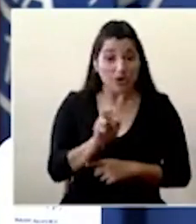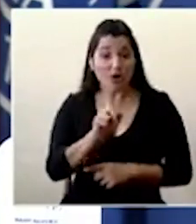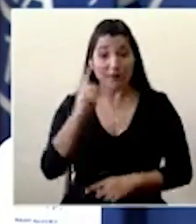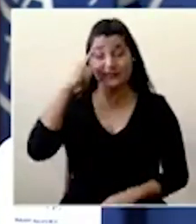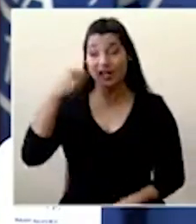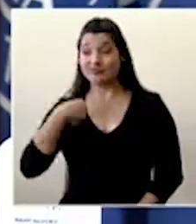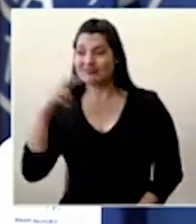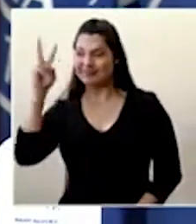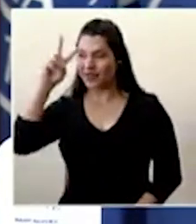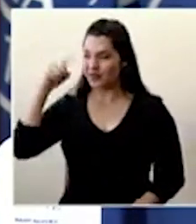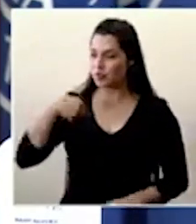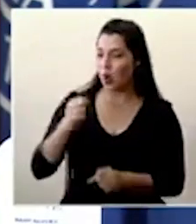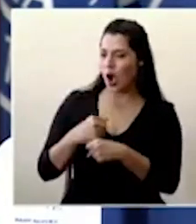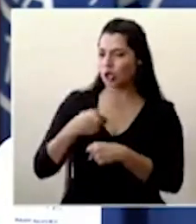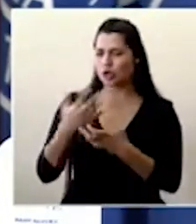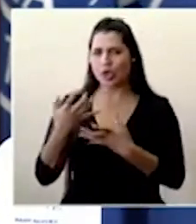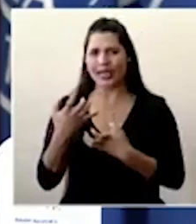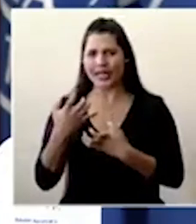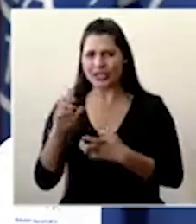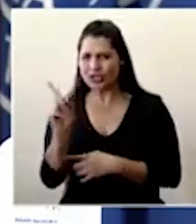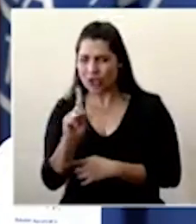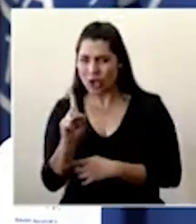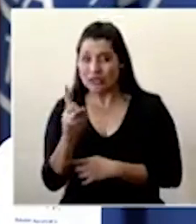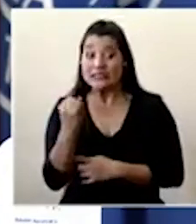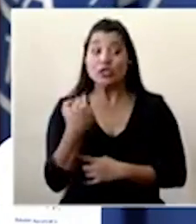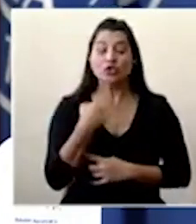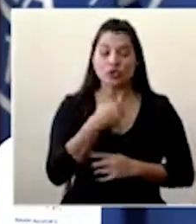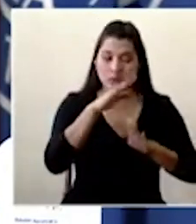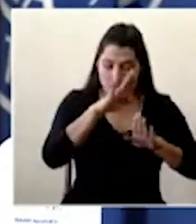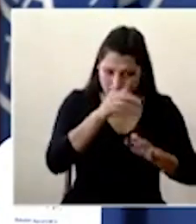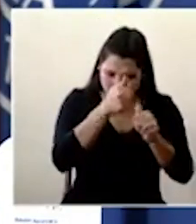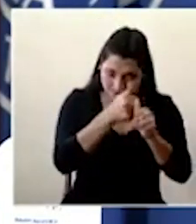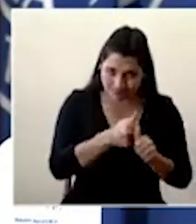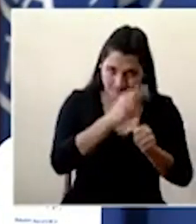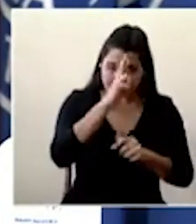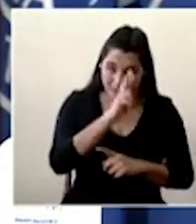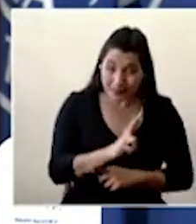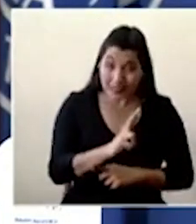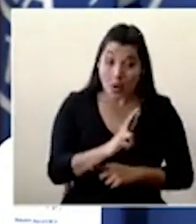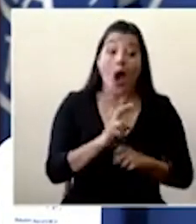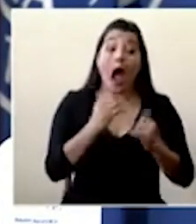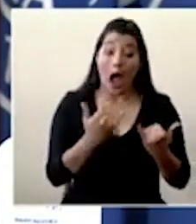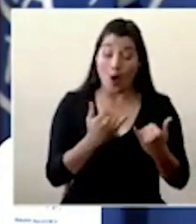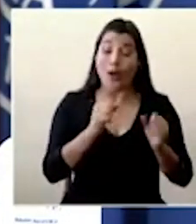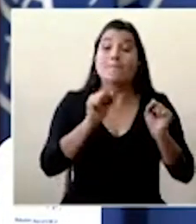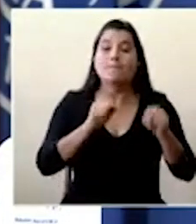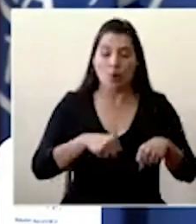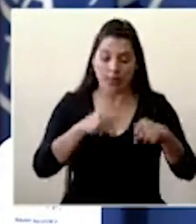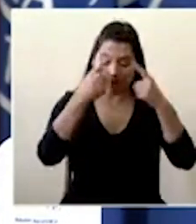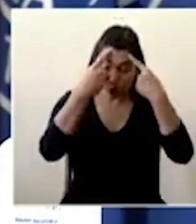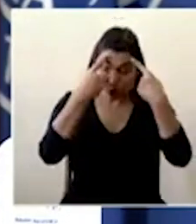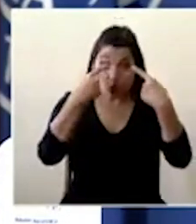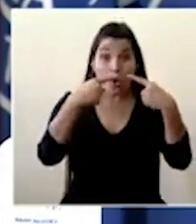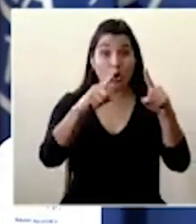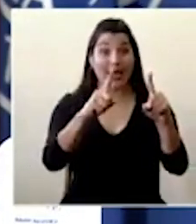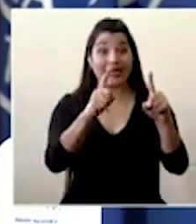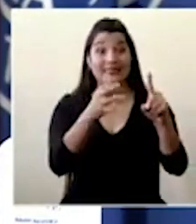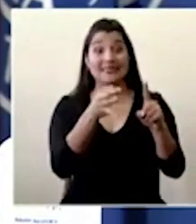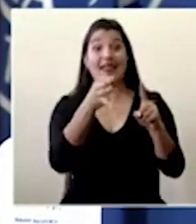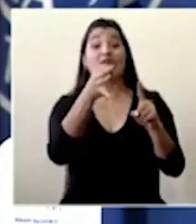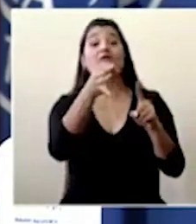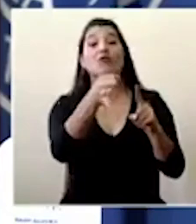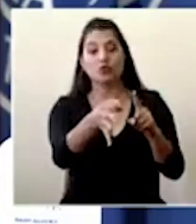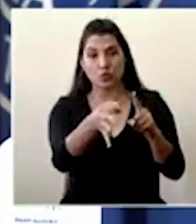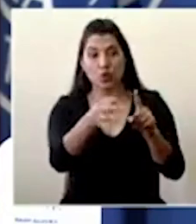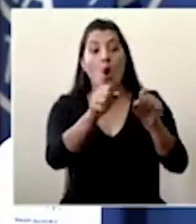podemos hacer lo que queramos estamos en el justo momento en donde podemos hacer que el escenario sea con una